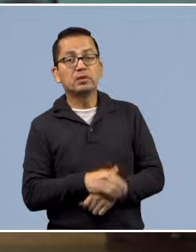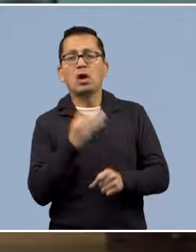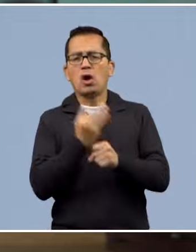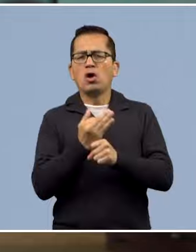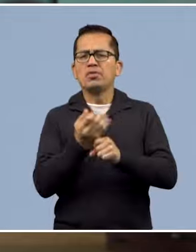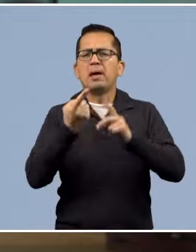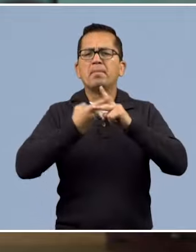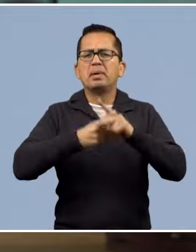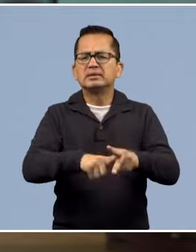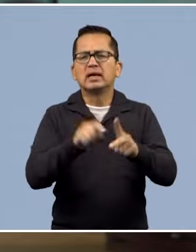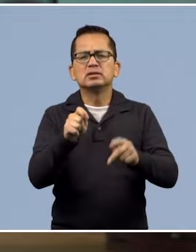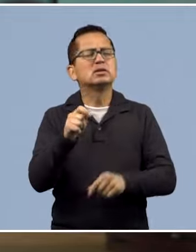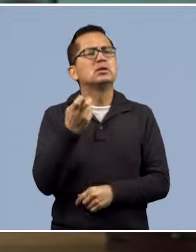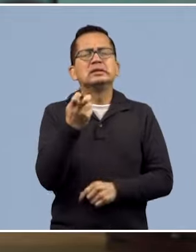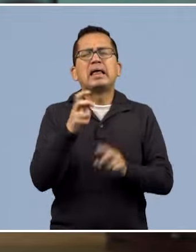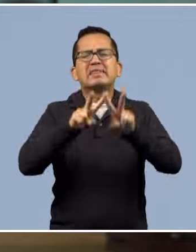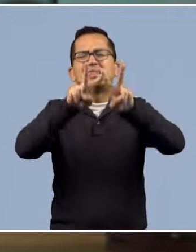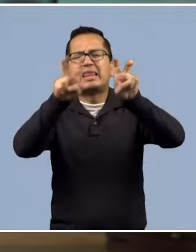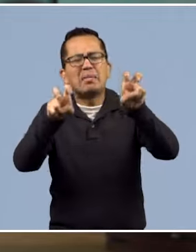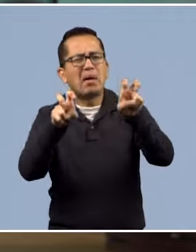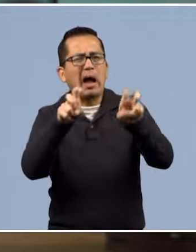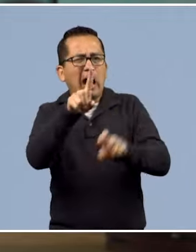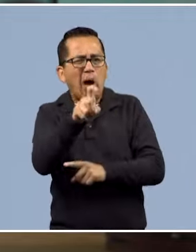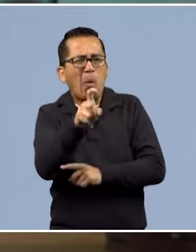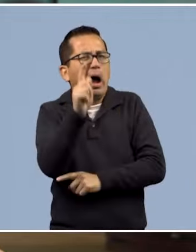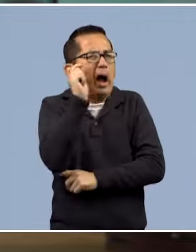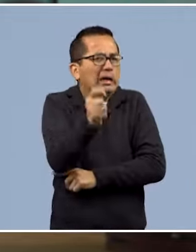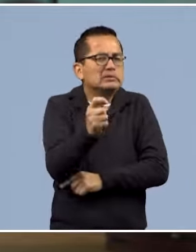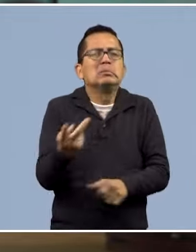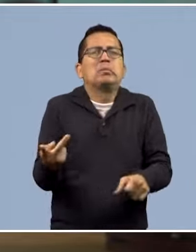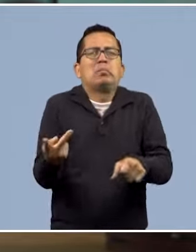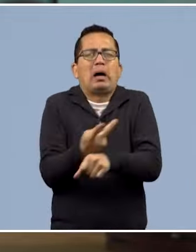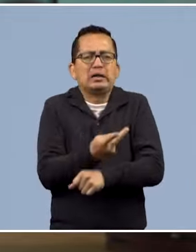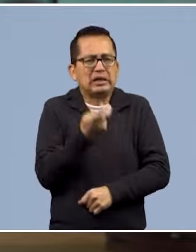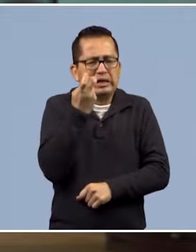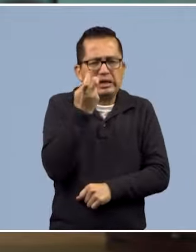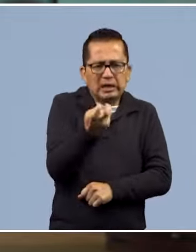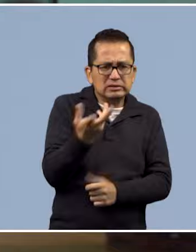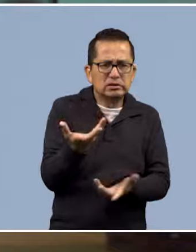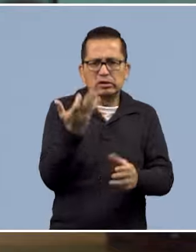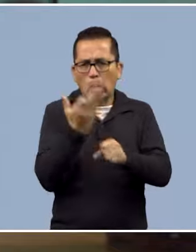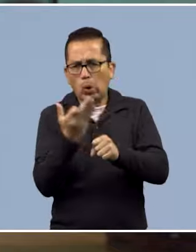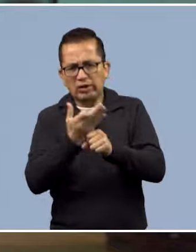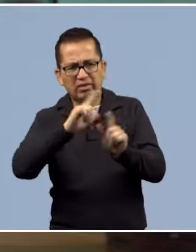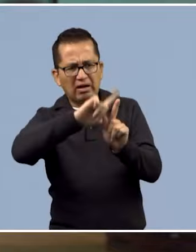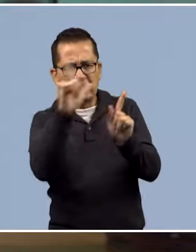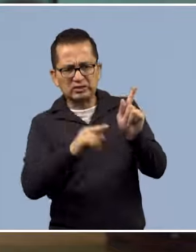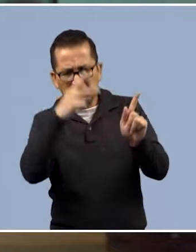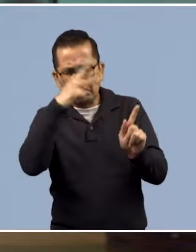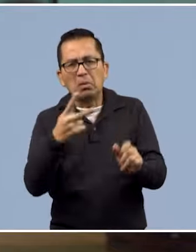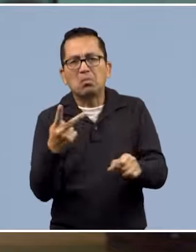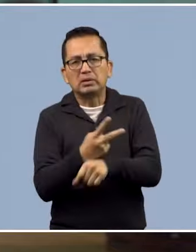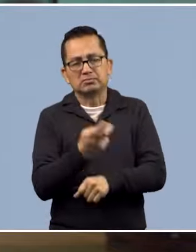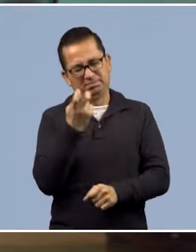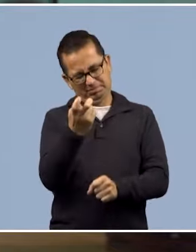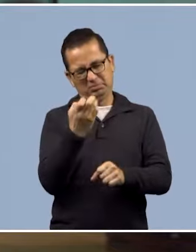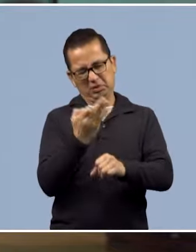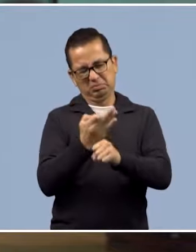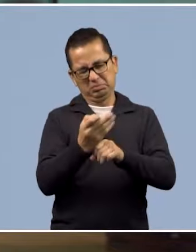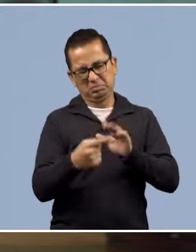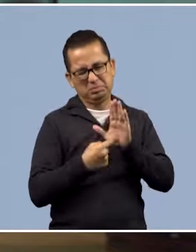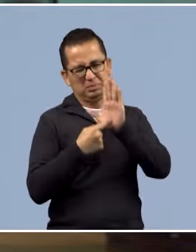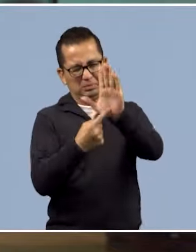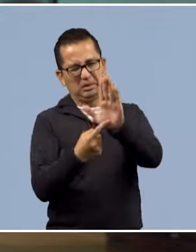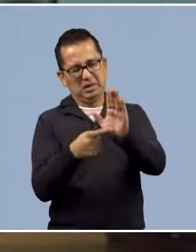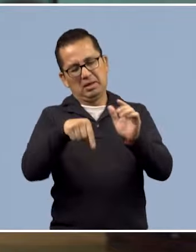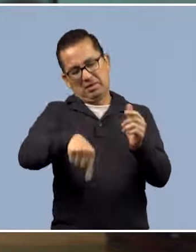iniciar con el concepto central de este programa, que en este caso es el agua. ¿Qué está pasando con este vital recurso? Bueno, pues nuestra compañera Nadia nos ofrece un